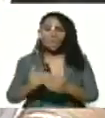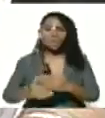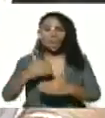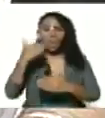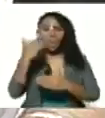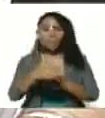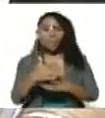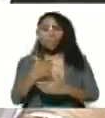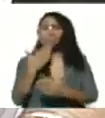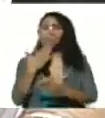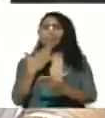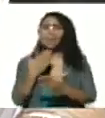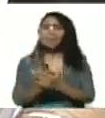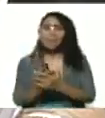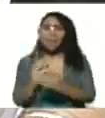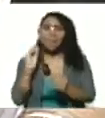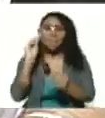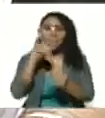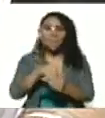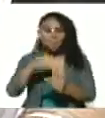que pidieron, la invasión de Cuba.